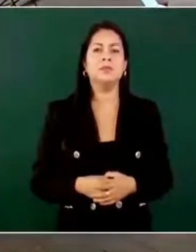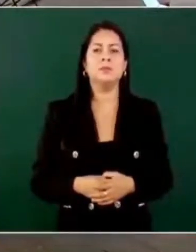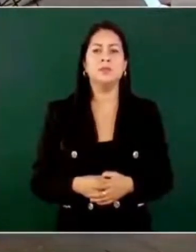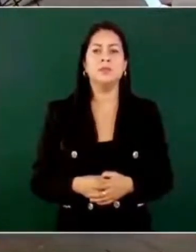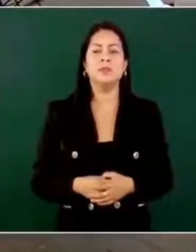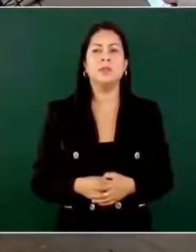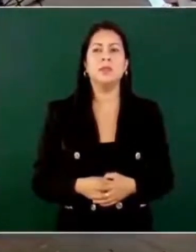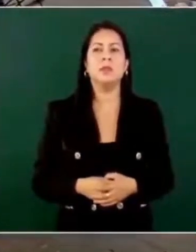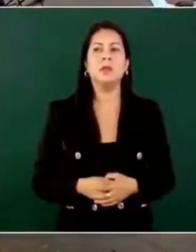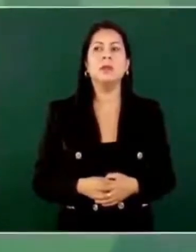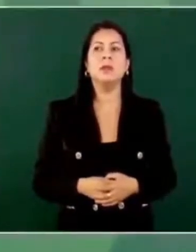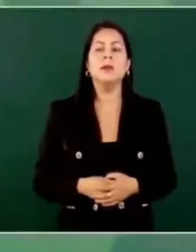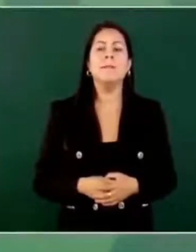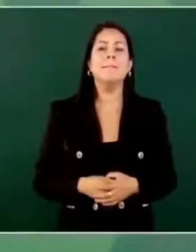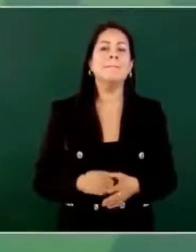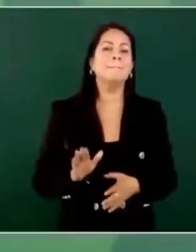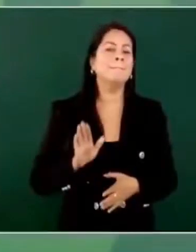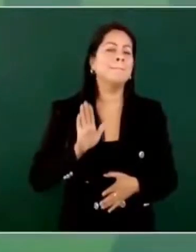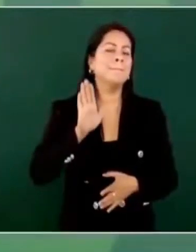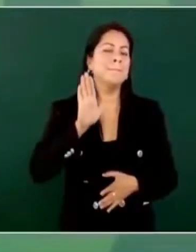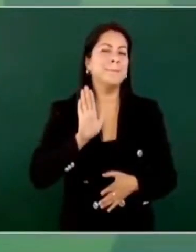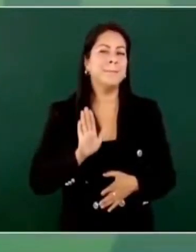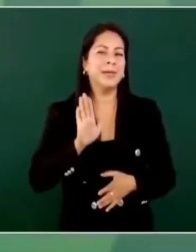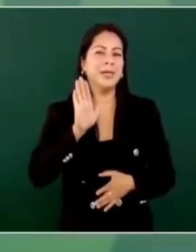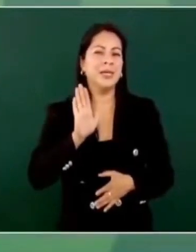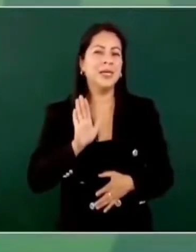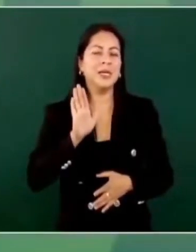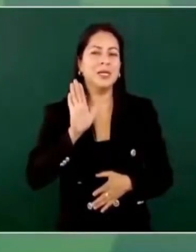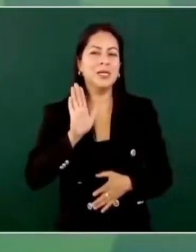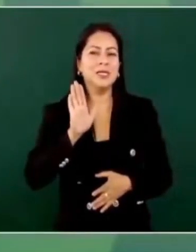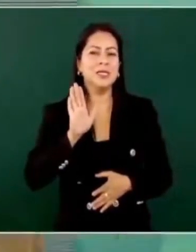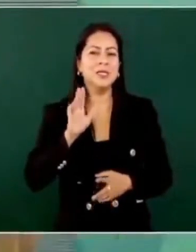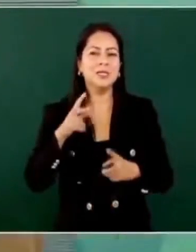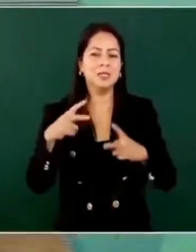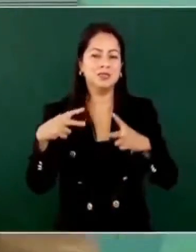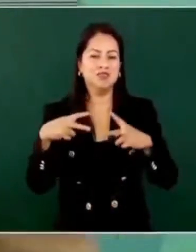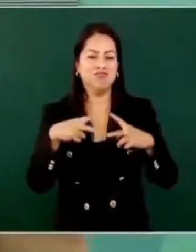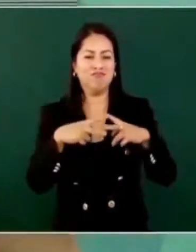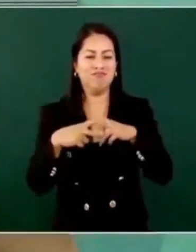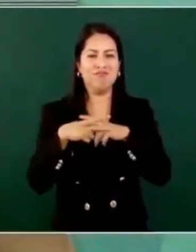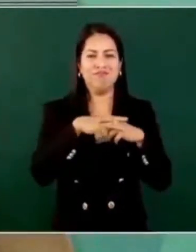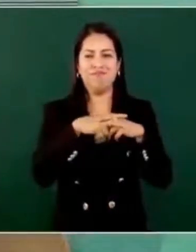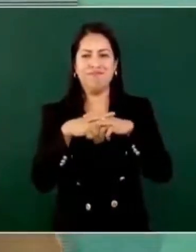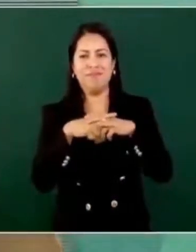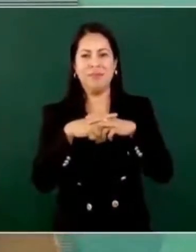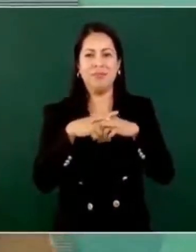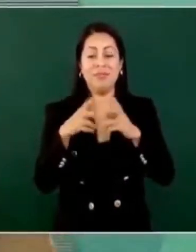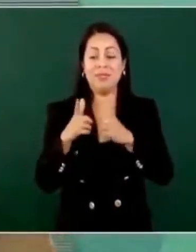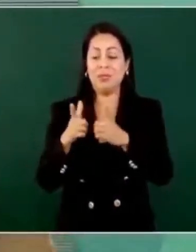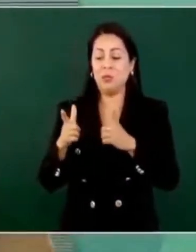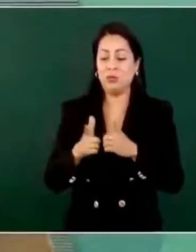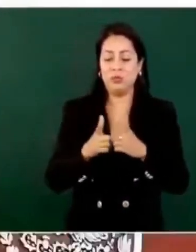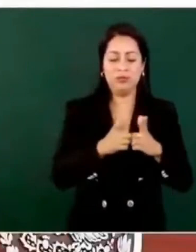Todo parece que es una confrontación entre grupos,